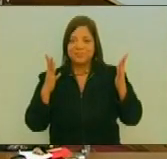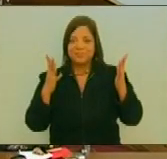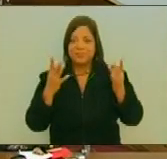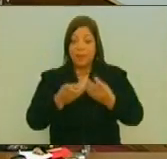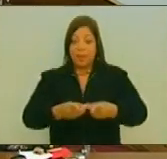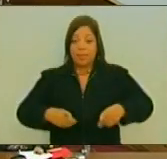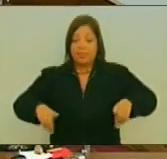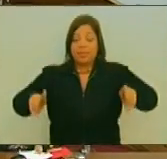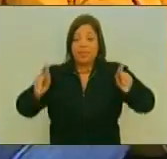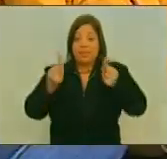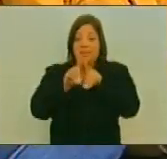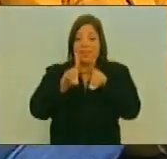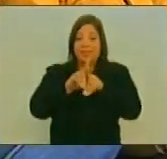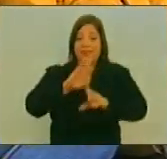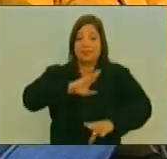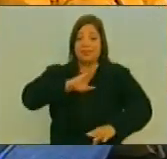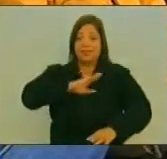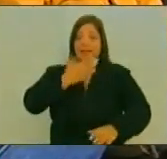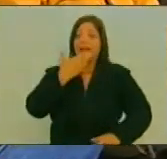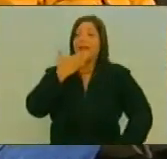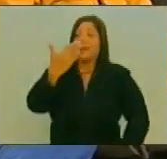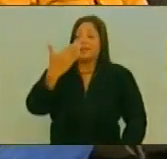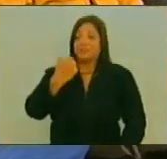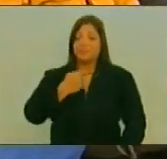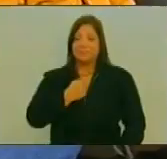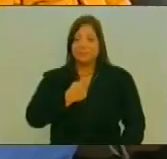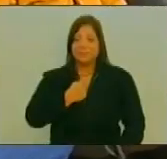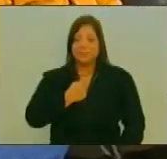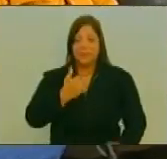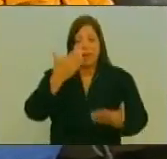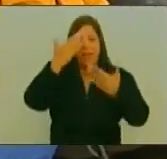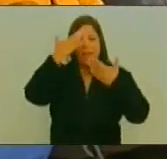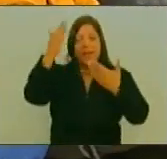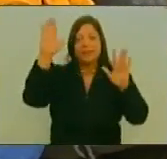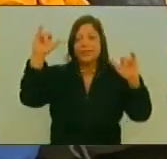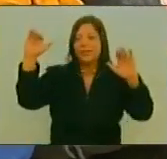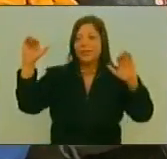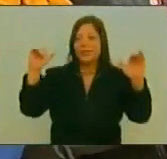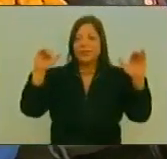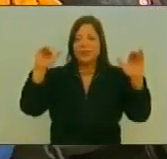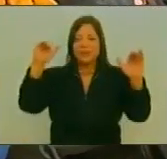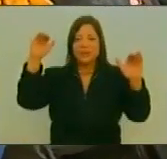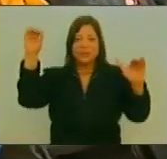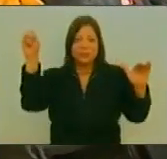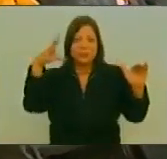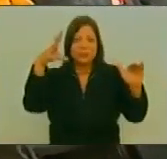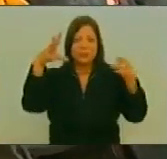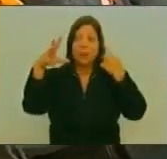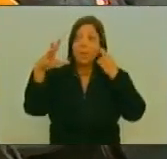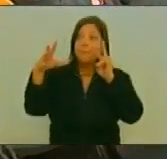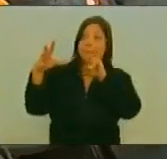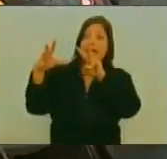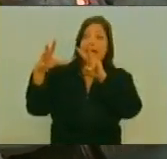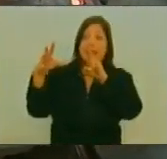dignidad Te agradece El saludo De sol Con que la miras